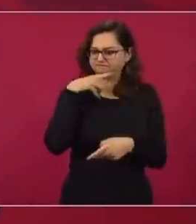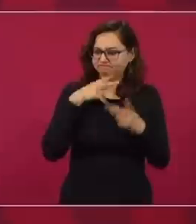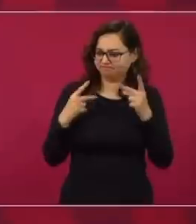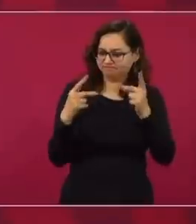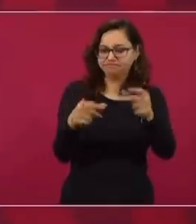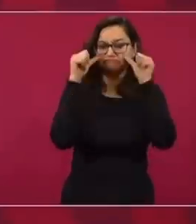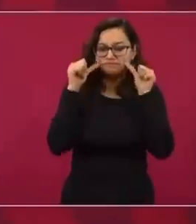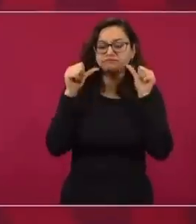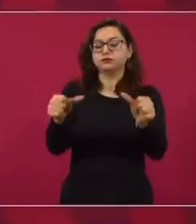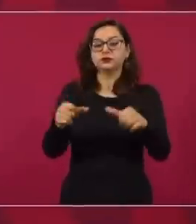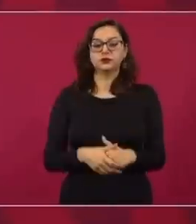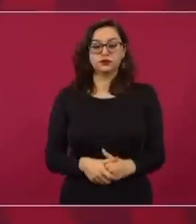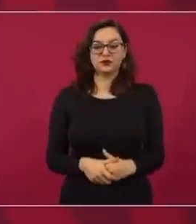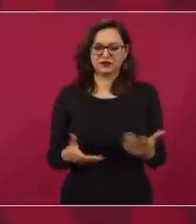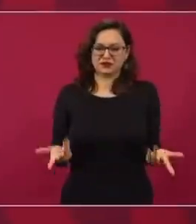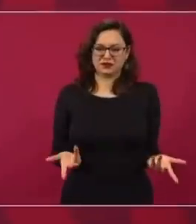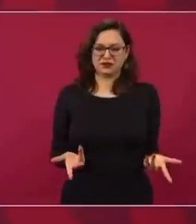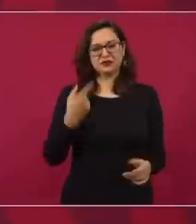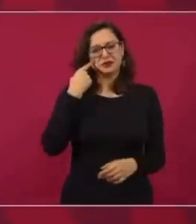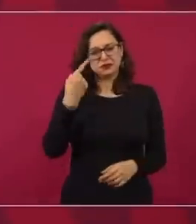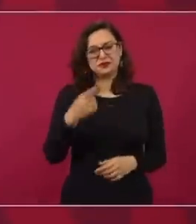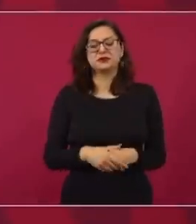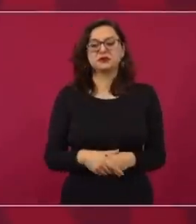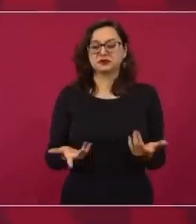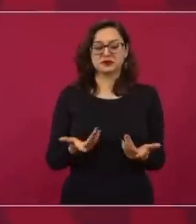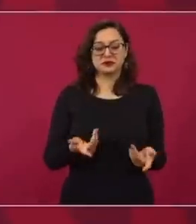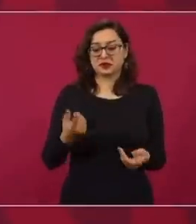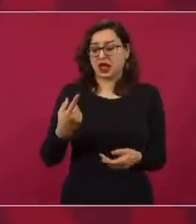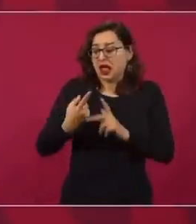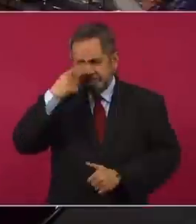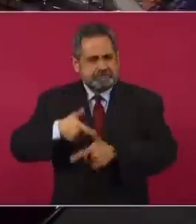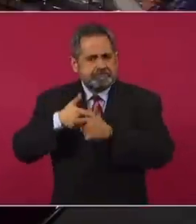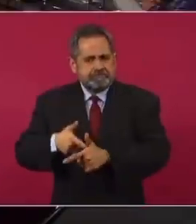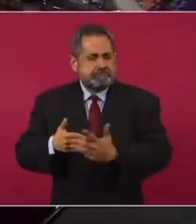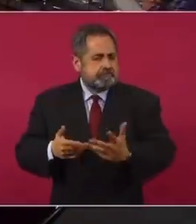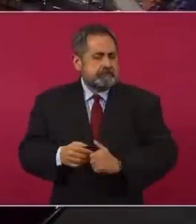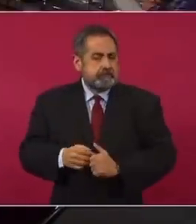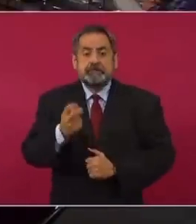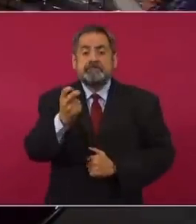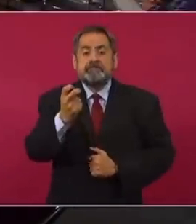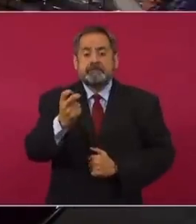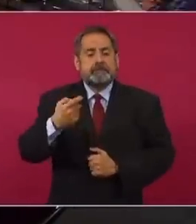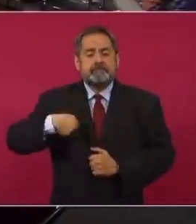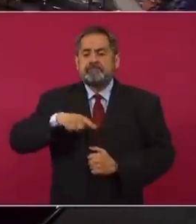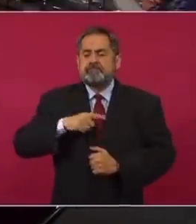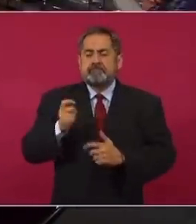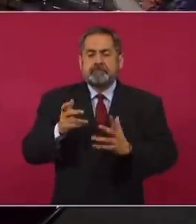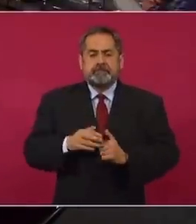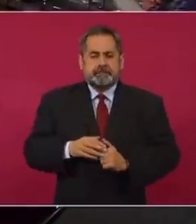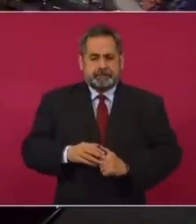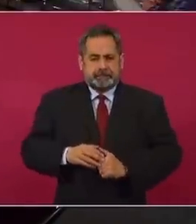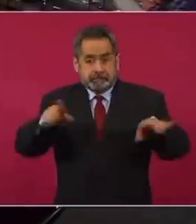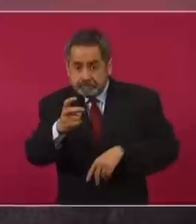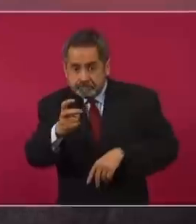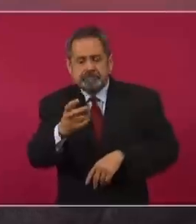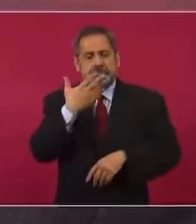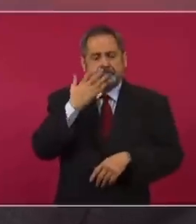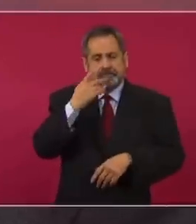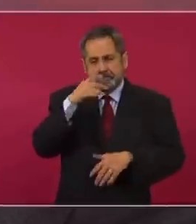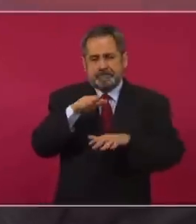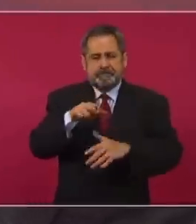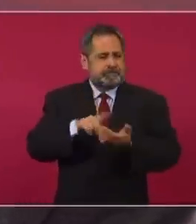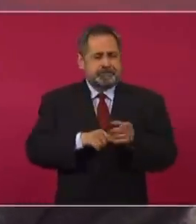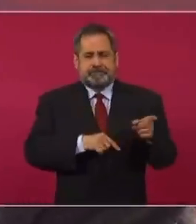levantar un sistema de salud que estaba en el suelo. Entonces, por eso ya la denuncia contra